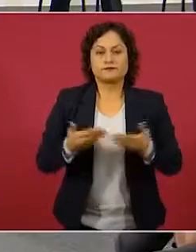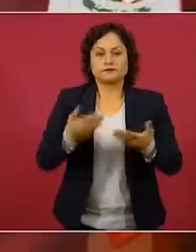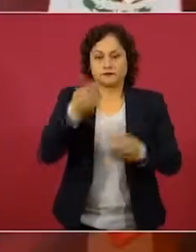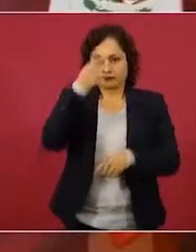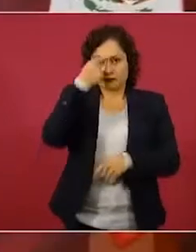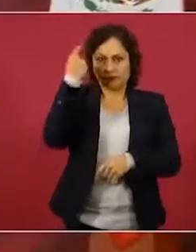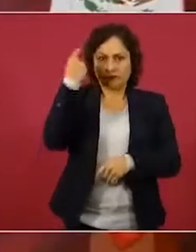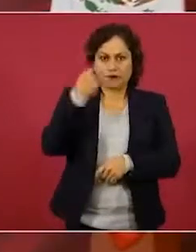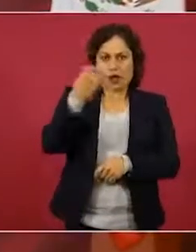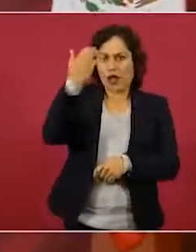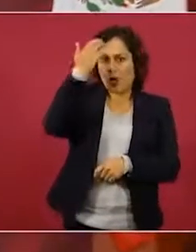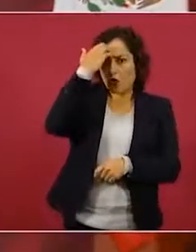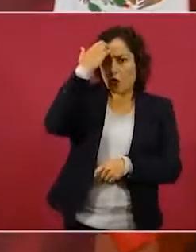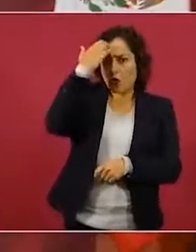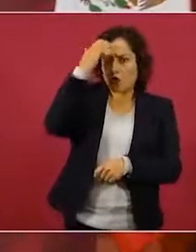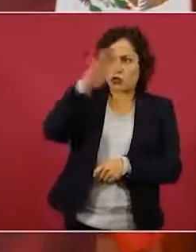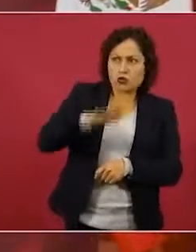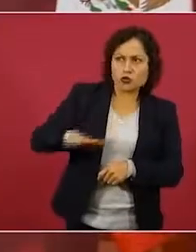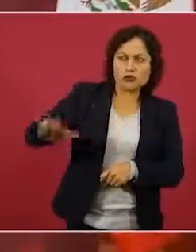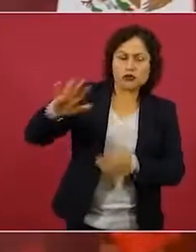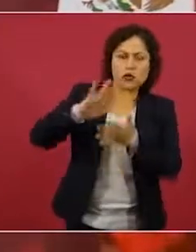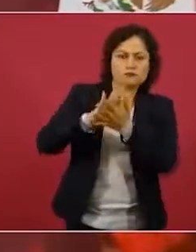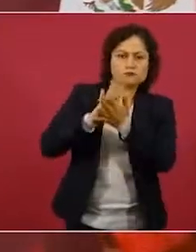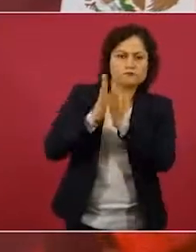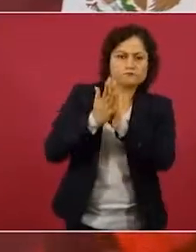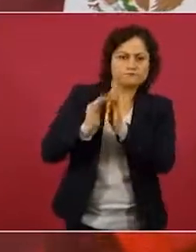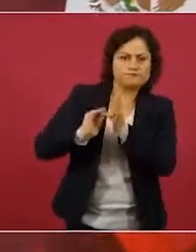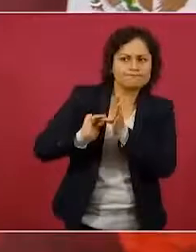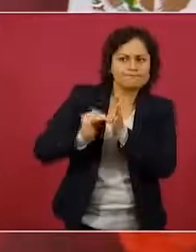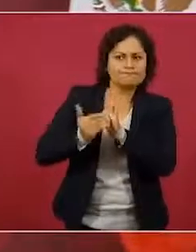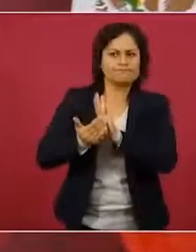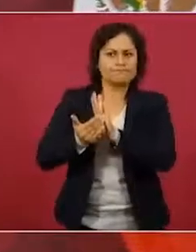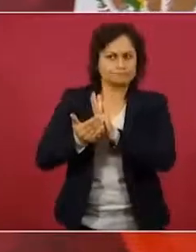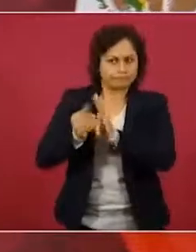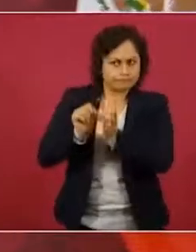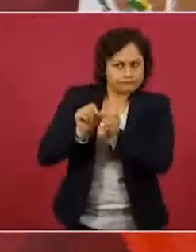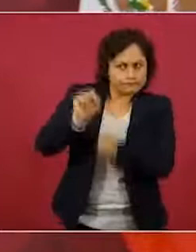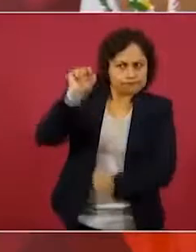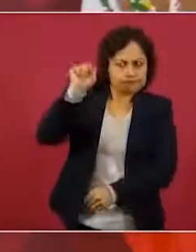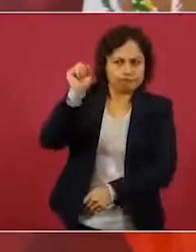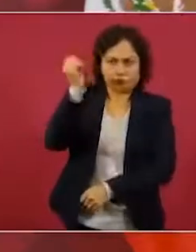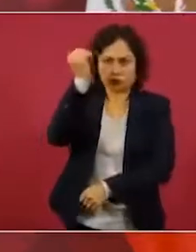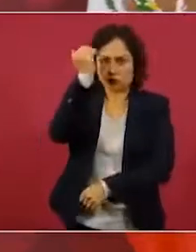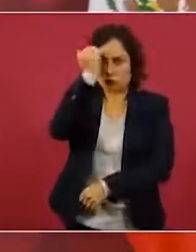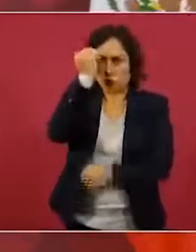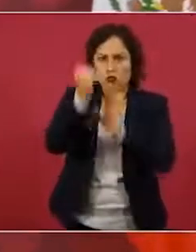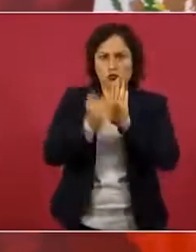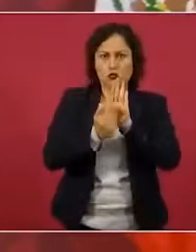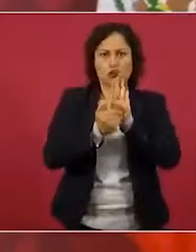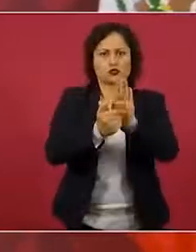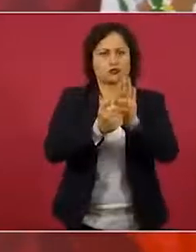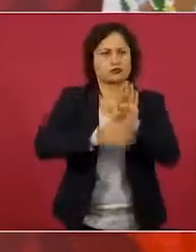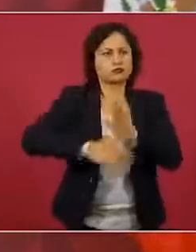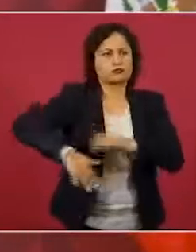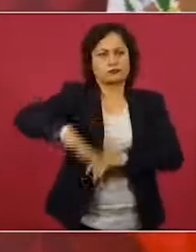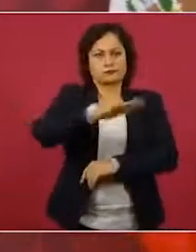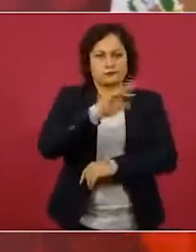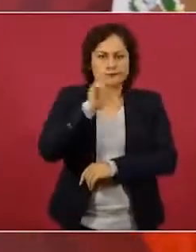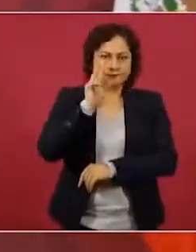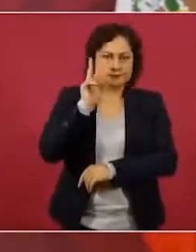porque es un